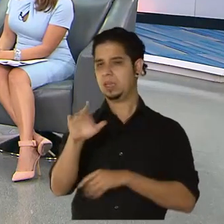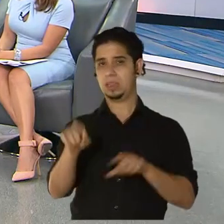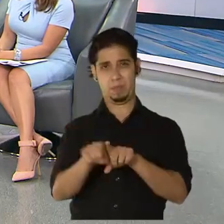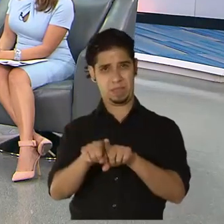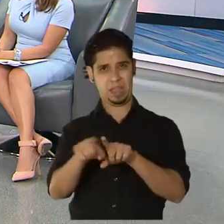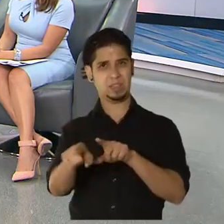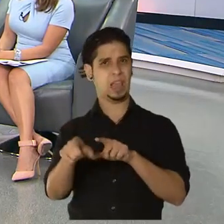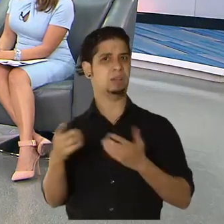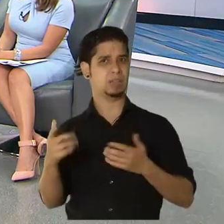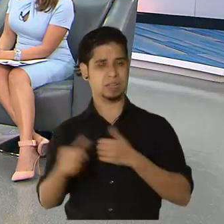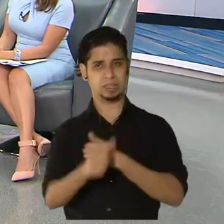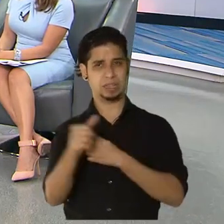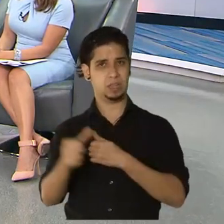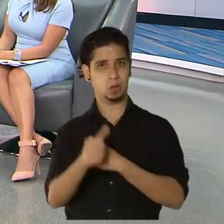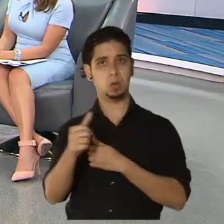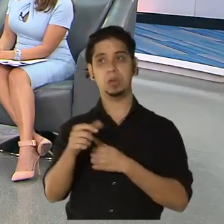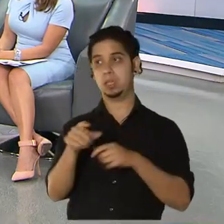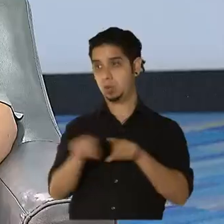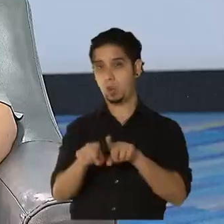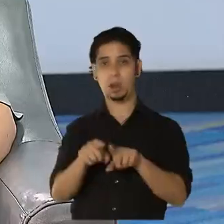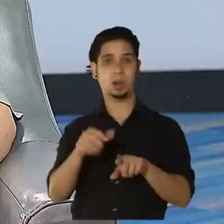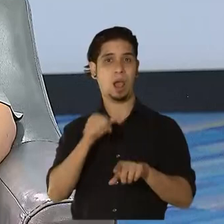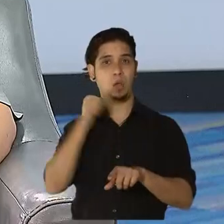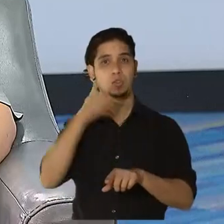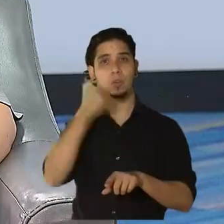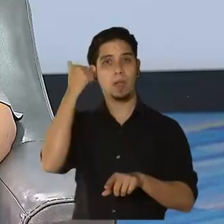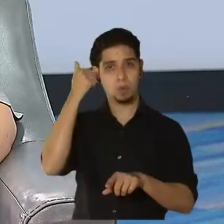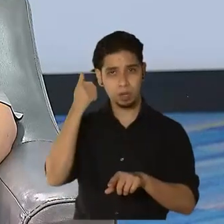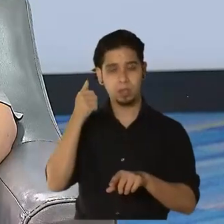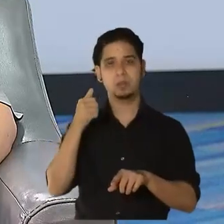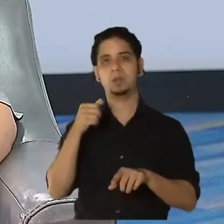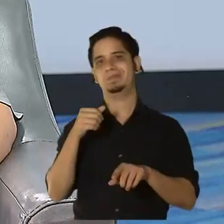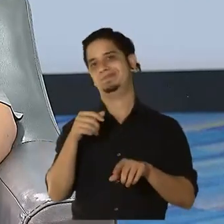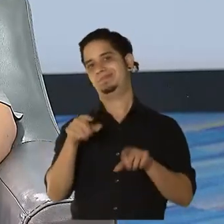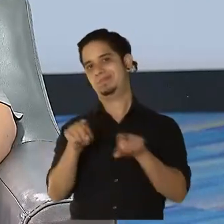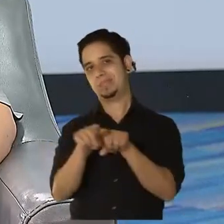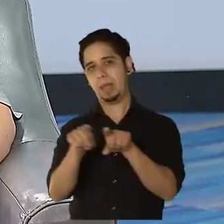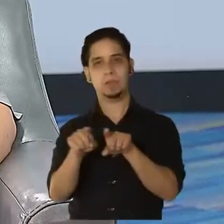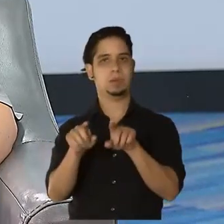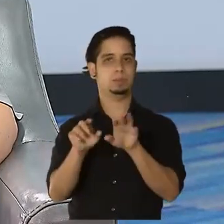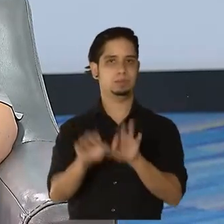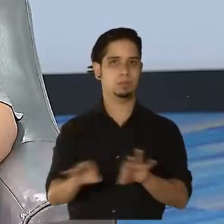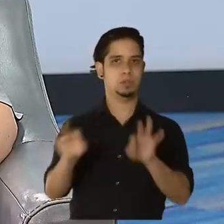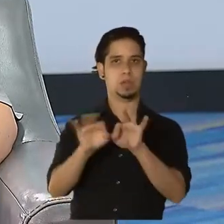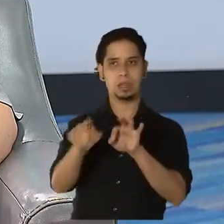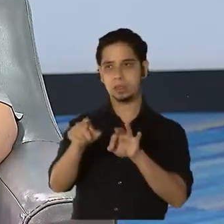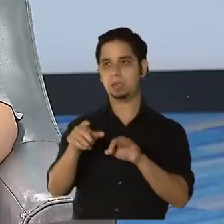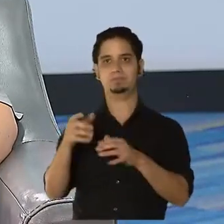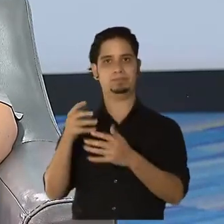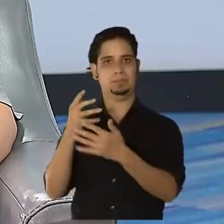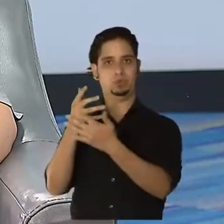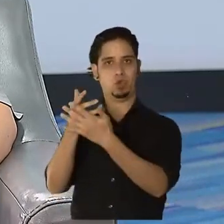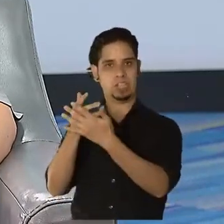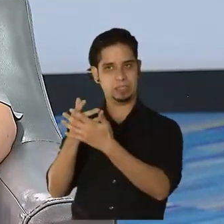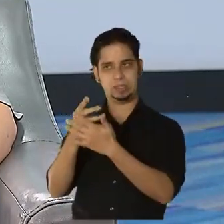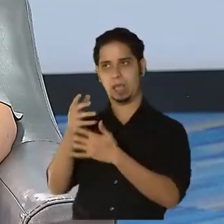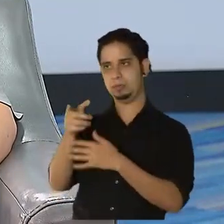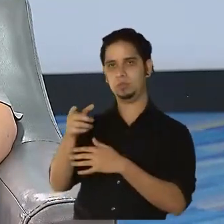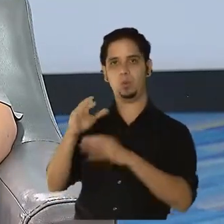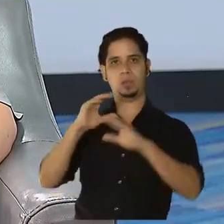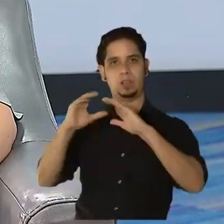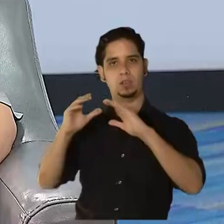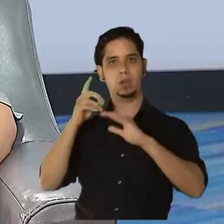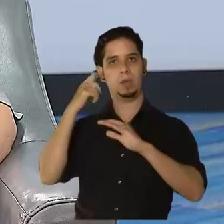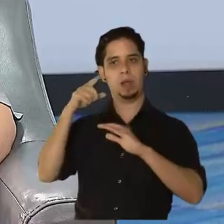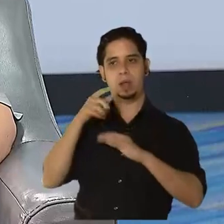también además de los adultos mayores y otras partes como la infraestructura crítica, los mismos medios de comunicación. Poder ir